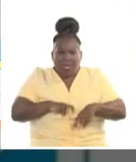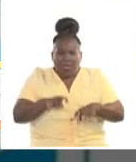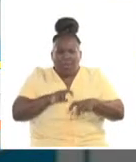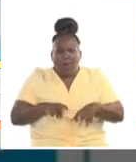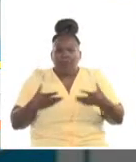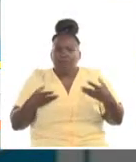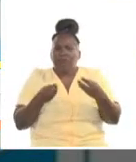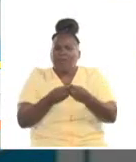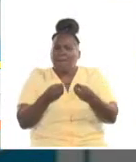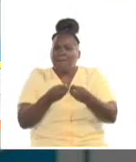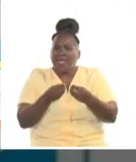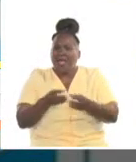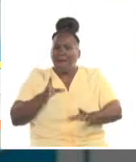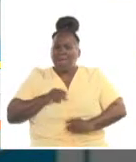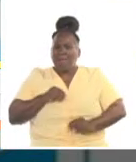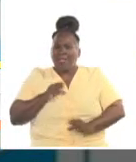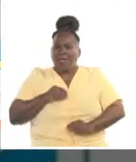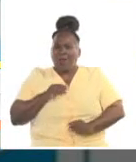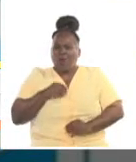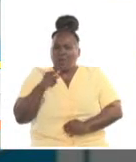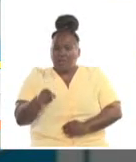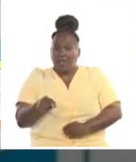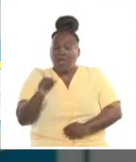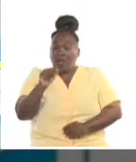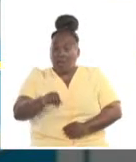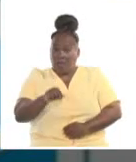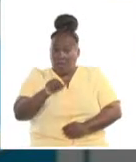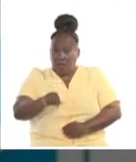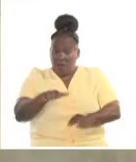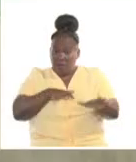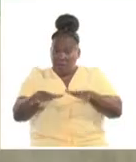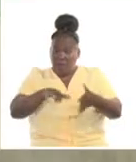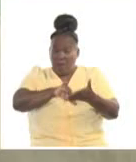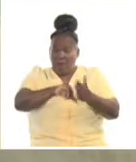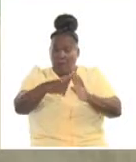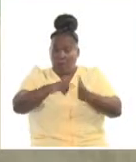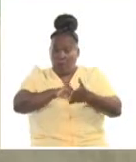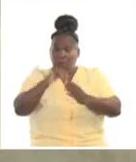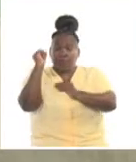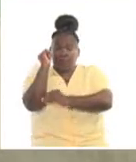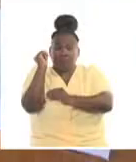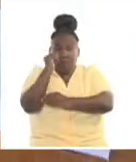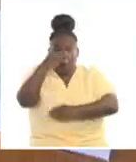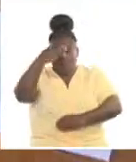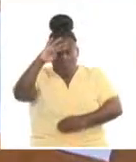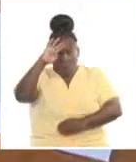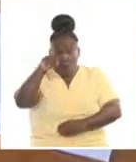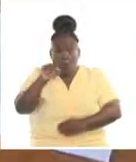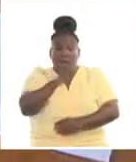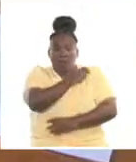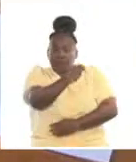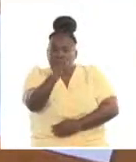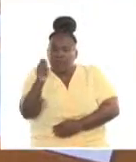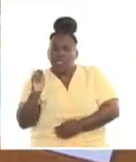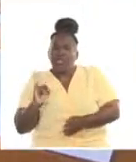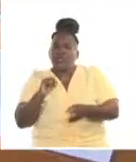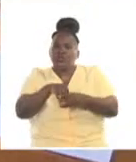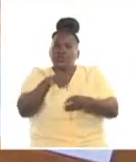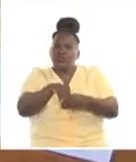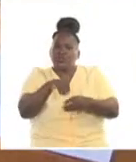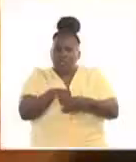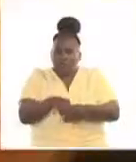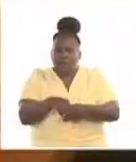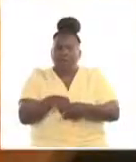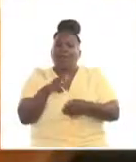vinculadas a la pedagogía y actualmente perfila sus proyectos en pos de consolidar en Cuba una educación inclusiva de calidad.